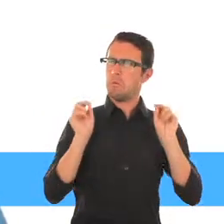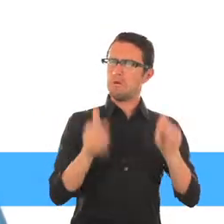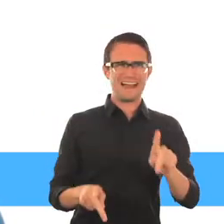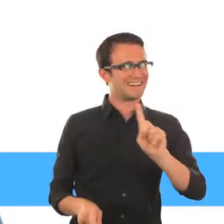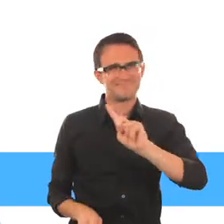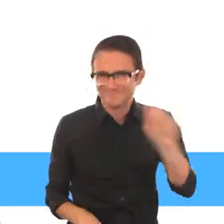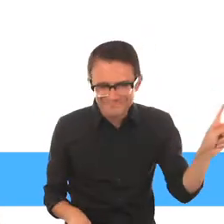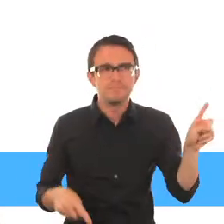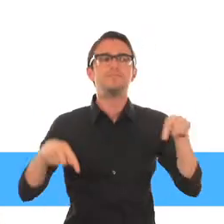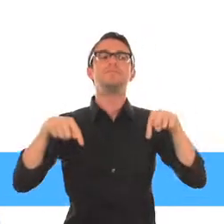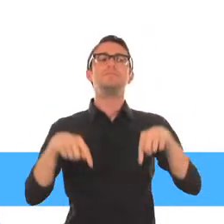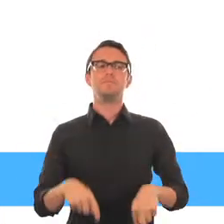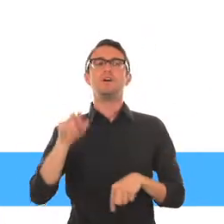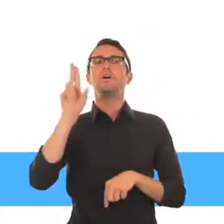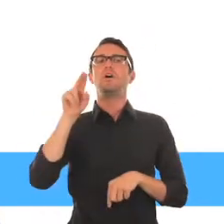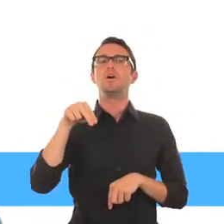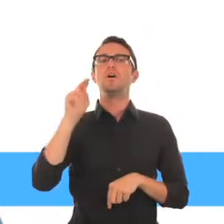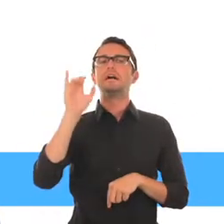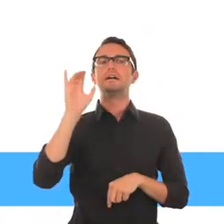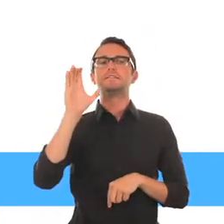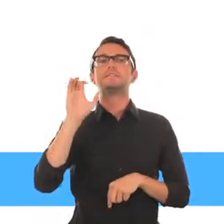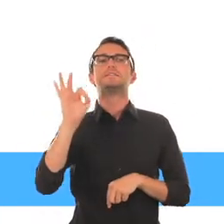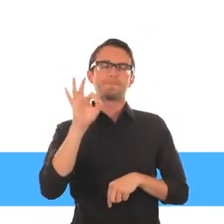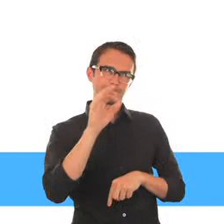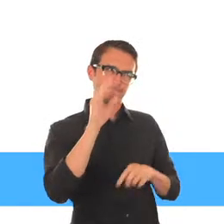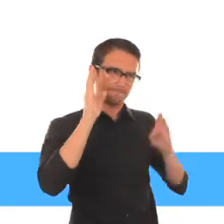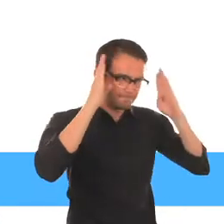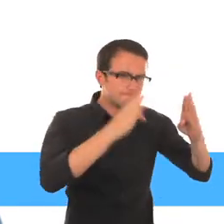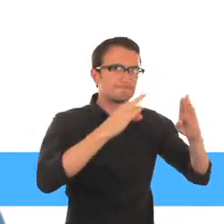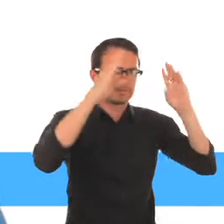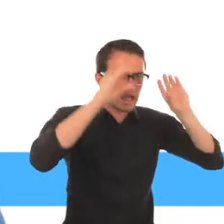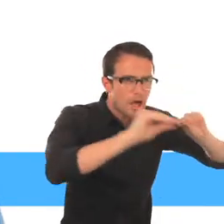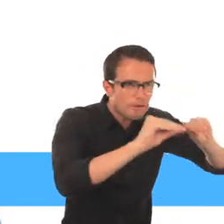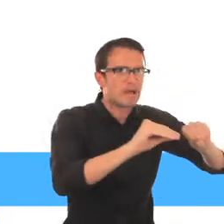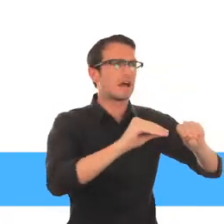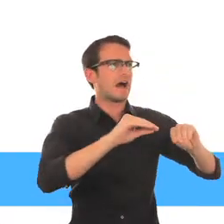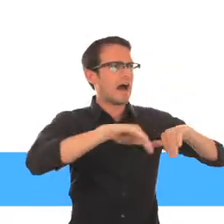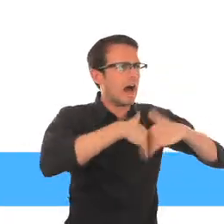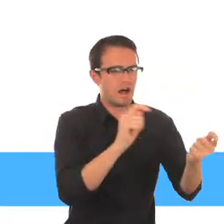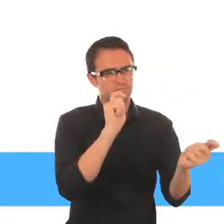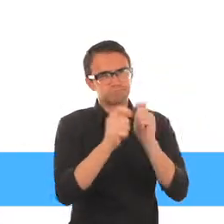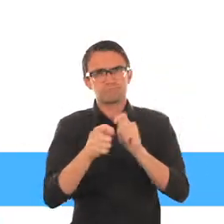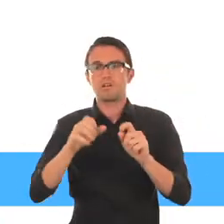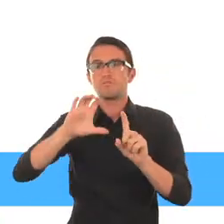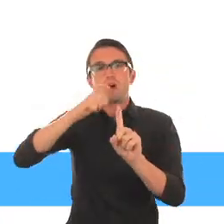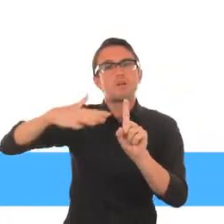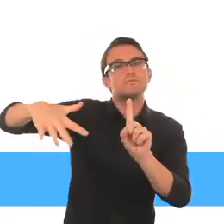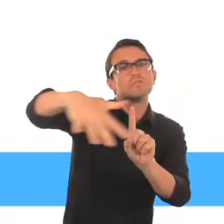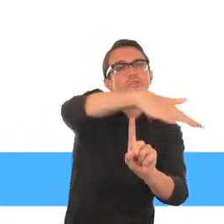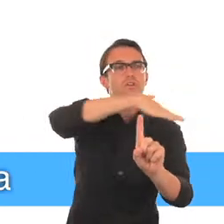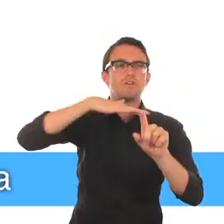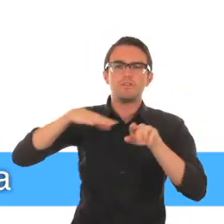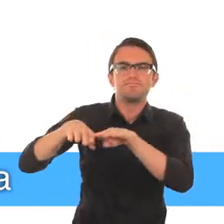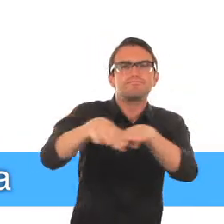una norma social les dará alguna especie de recompensa, prestigio social o admiración y que ignorar la norma puede causarles vergüenza o